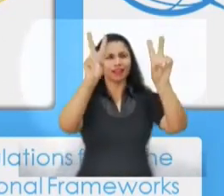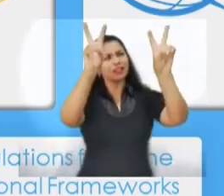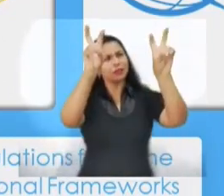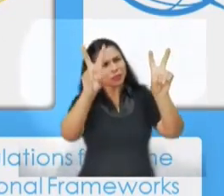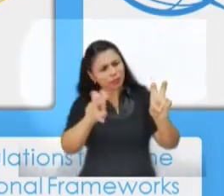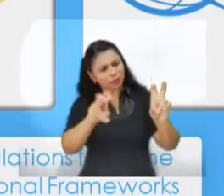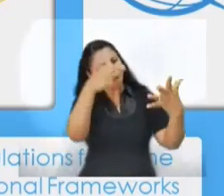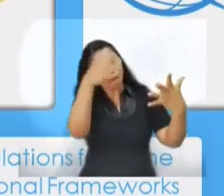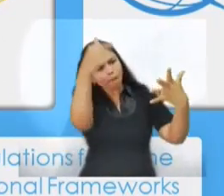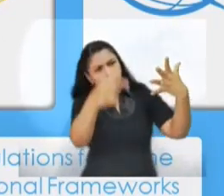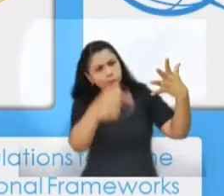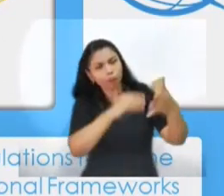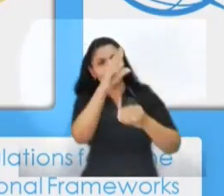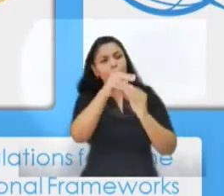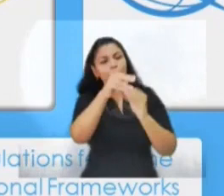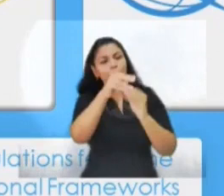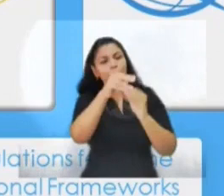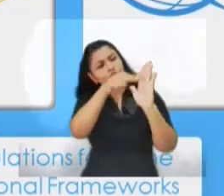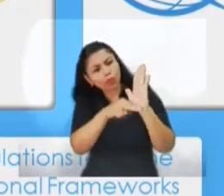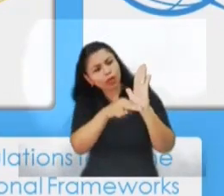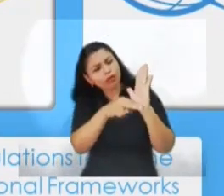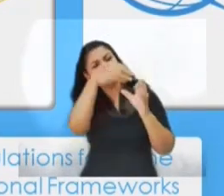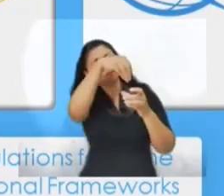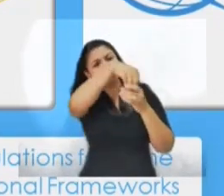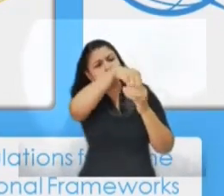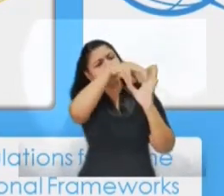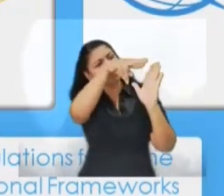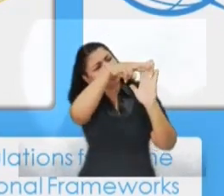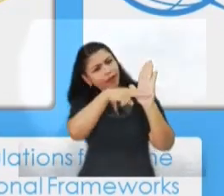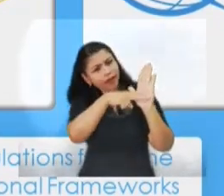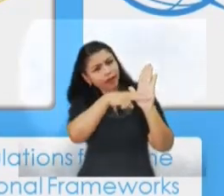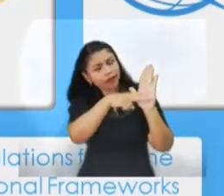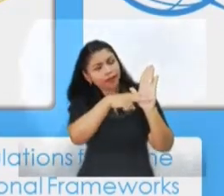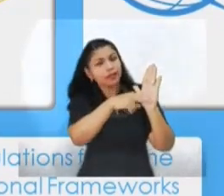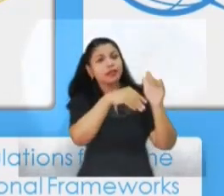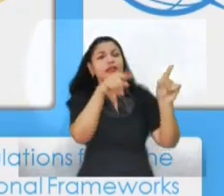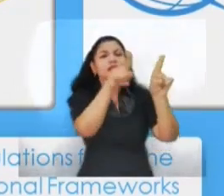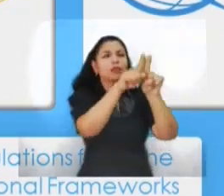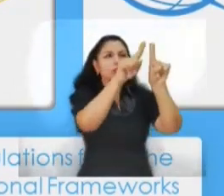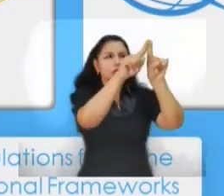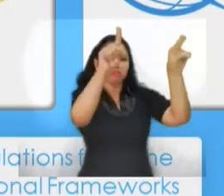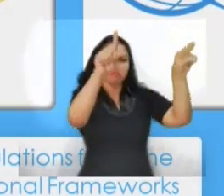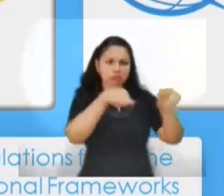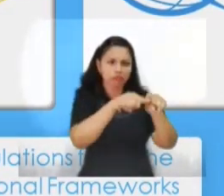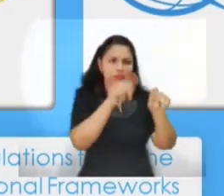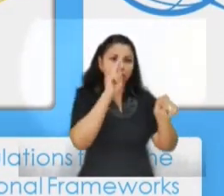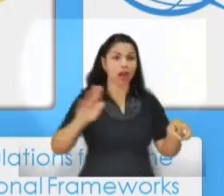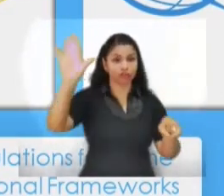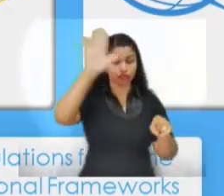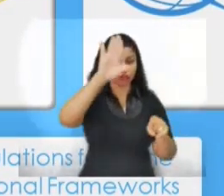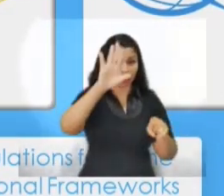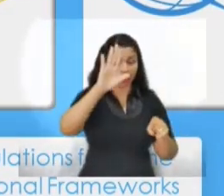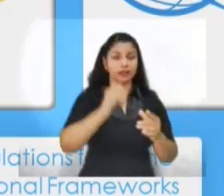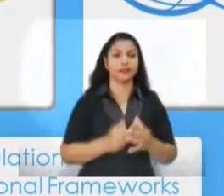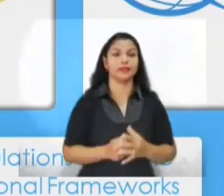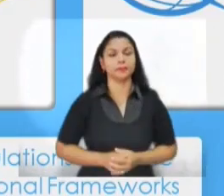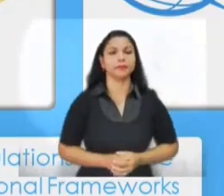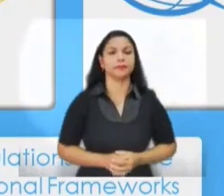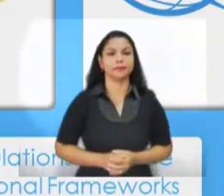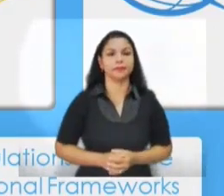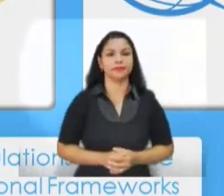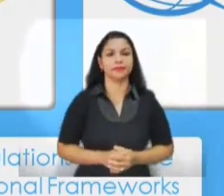reglamentos y normas internacionales alimentan los marcos regionales y nacionales. En la siguiente